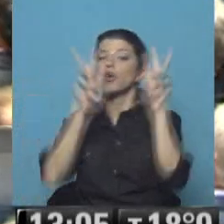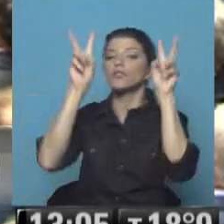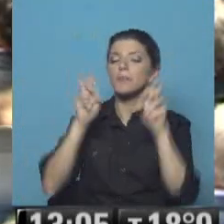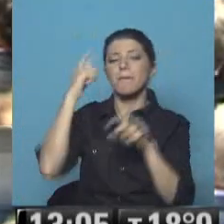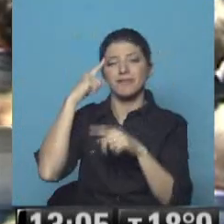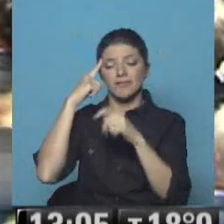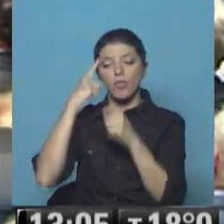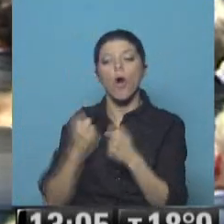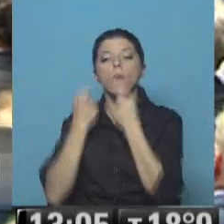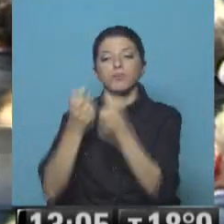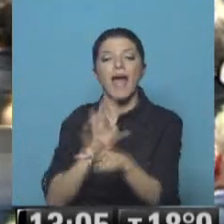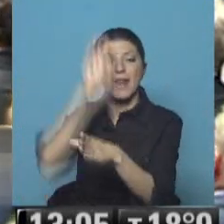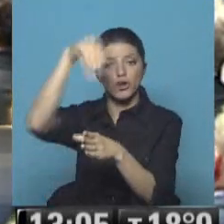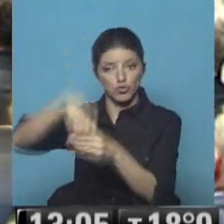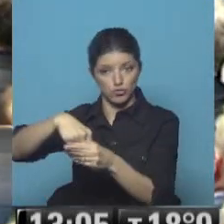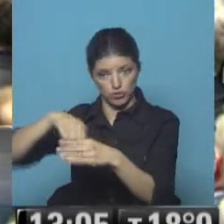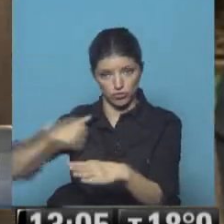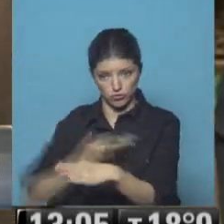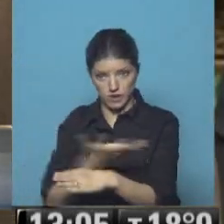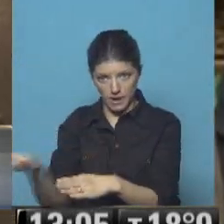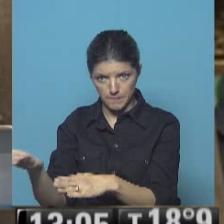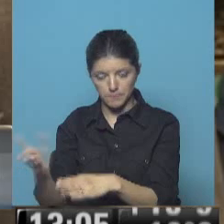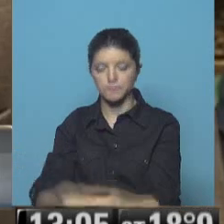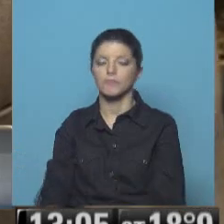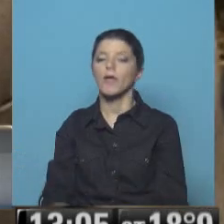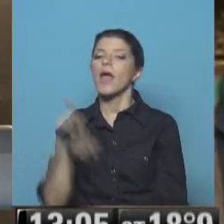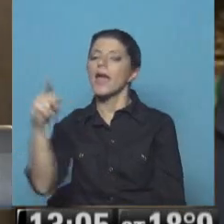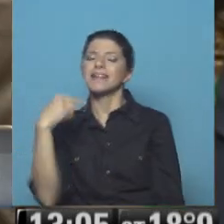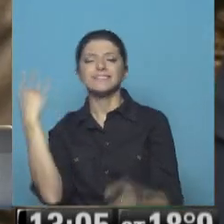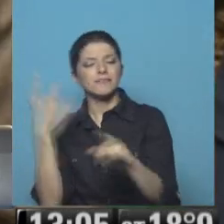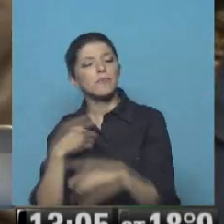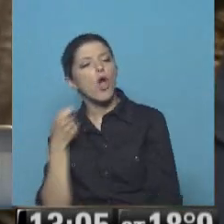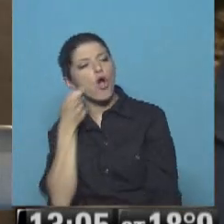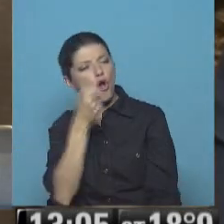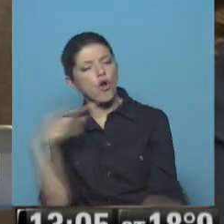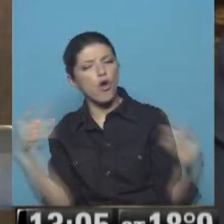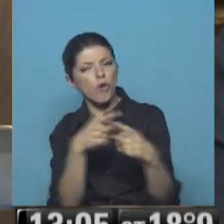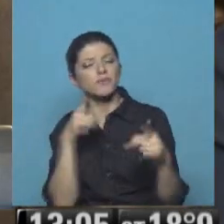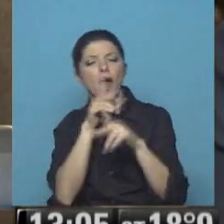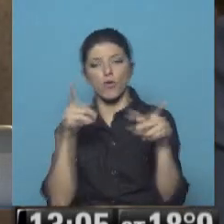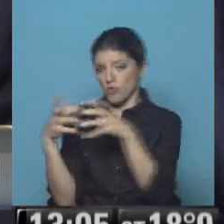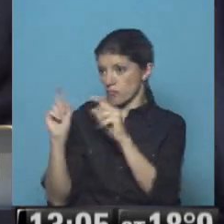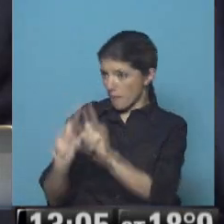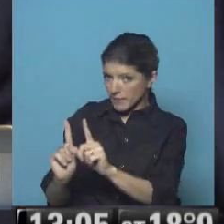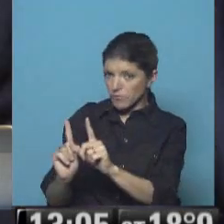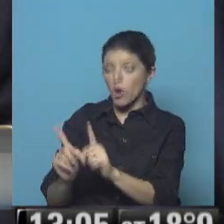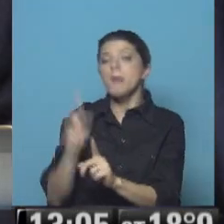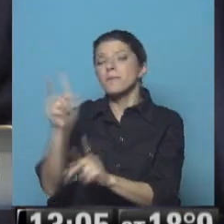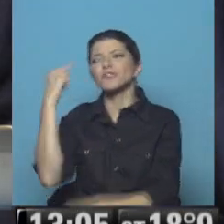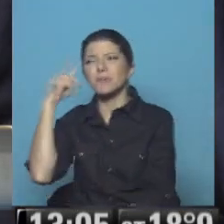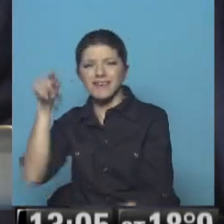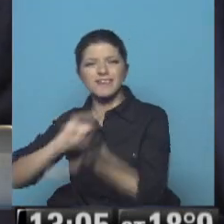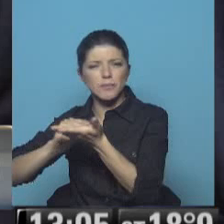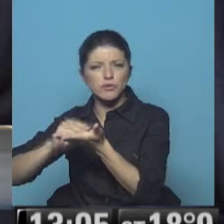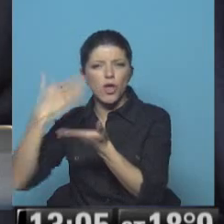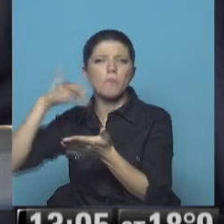inclusión social y el pacífico. Por sus posturas contrarias muchas veces a la diligencia del partido, es considerado el diputado más